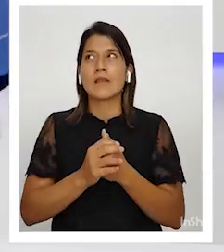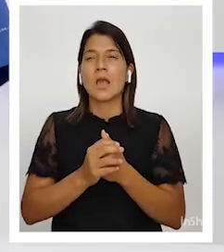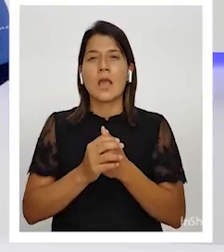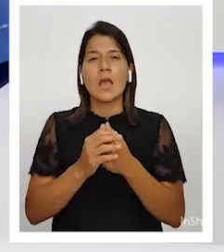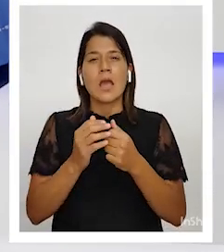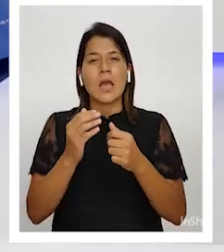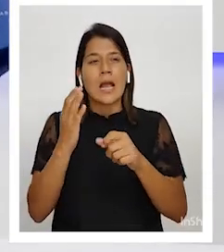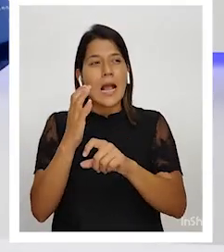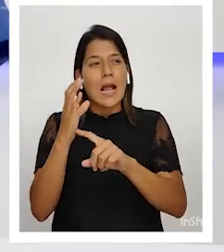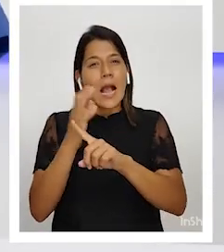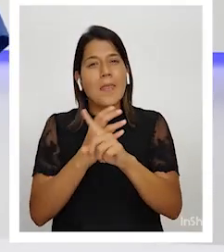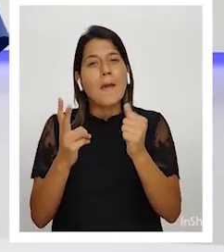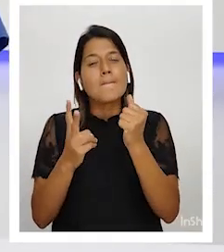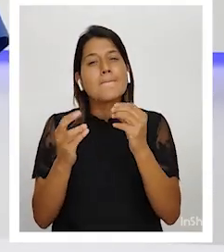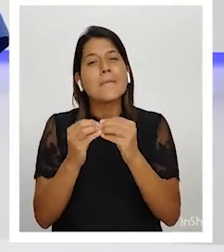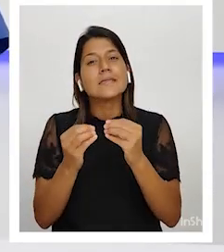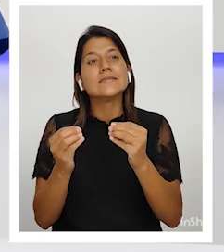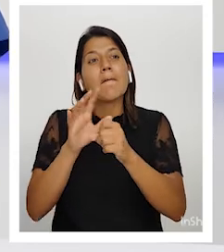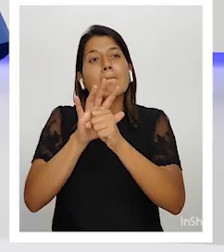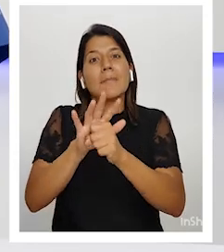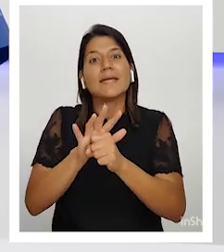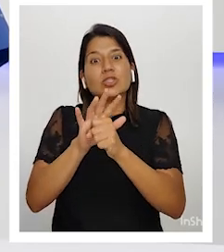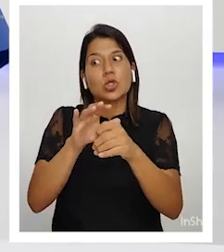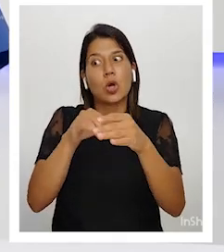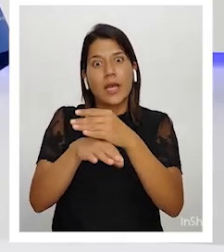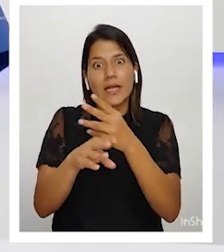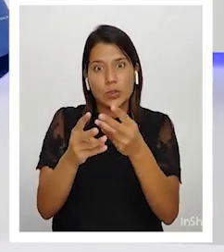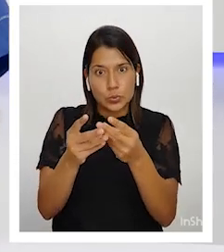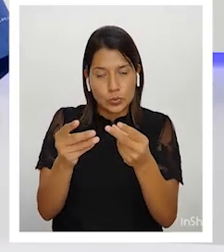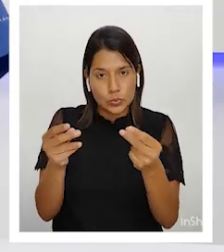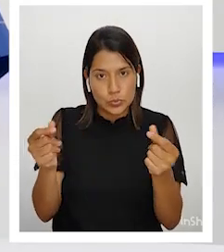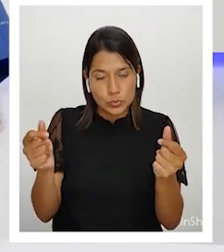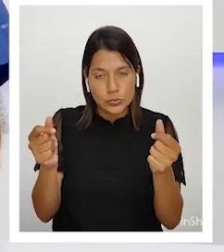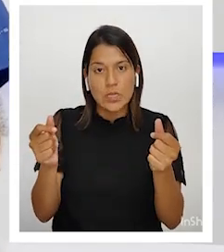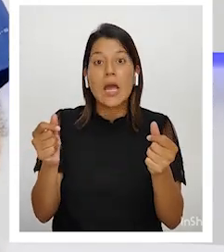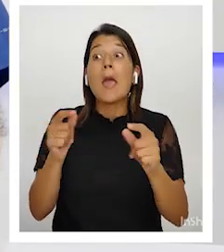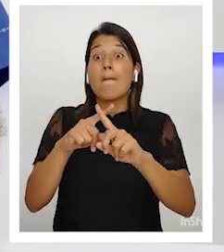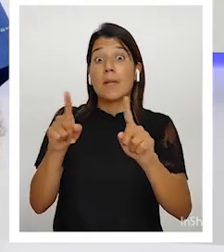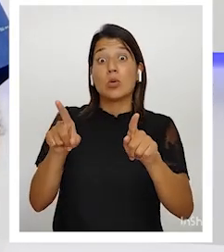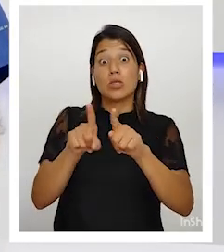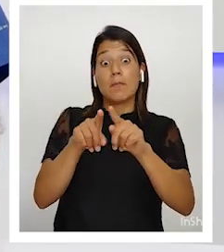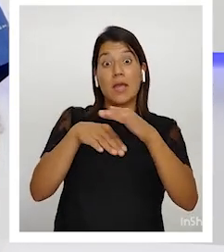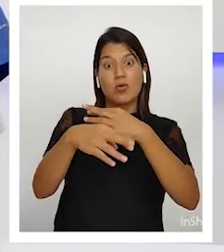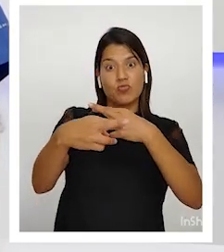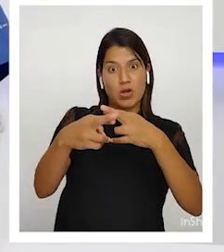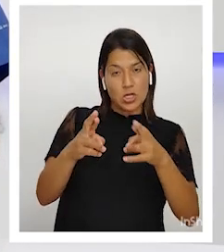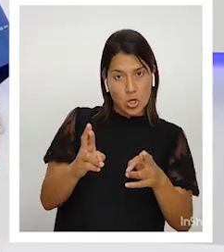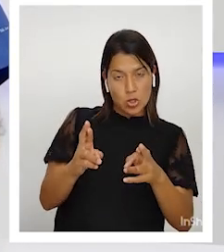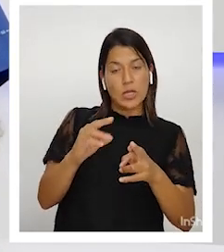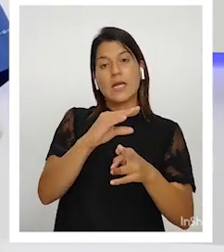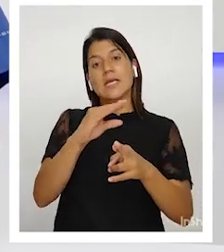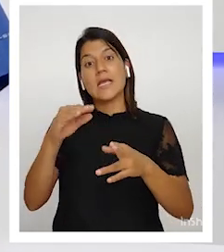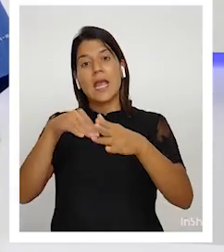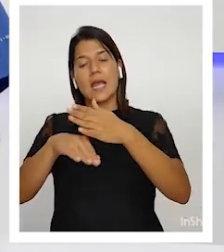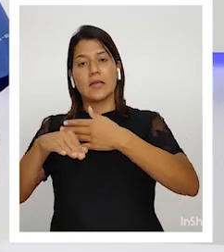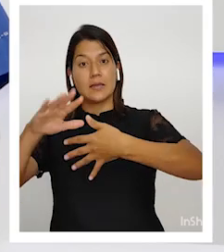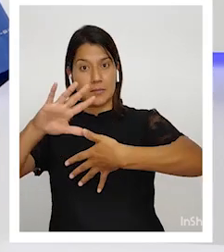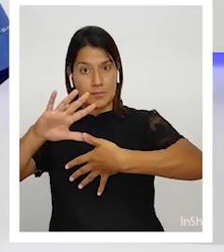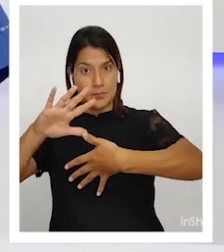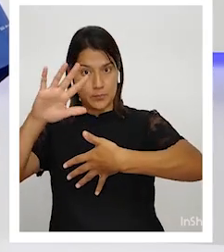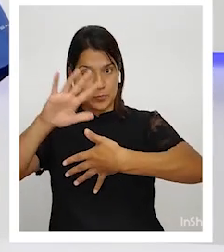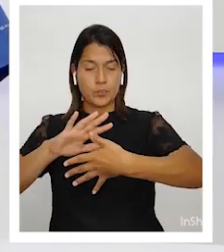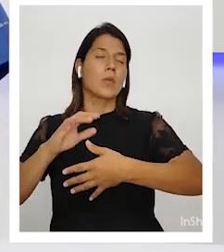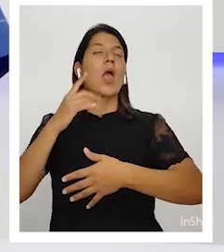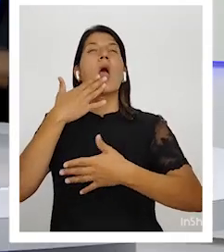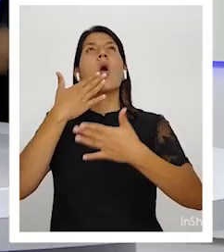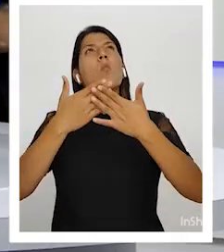acumulada presión sobre la tierra, sino en la región y en el continente. Bueno, creo que